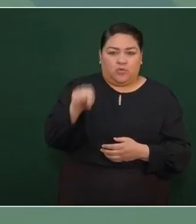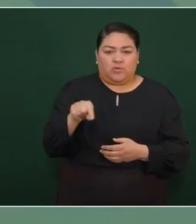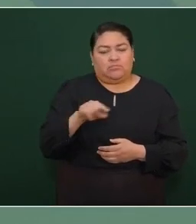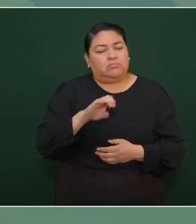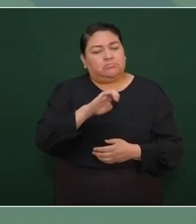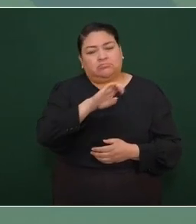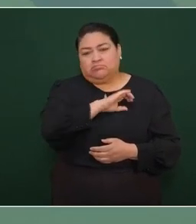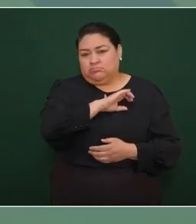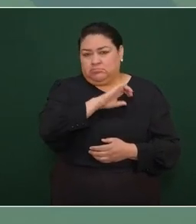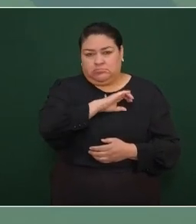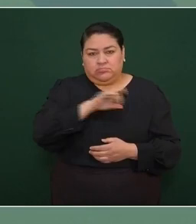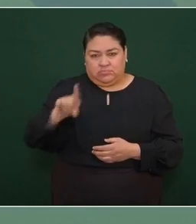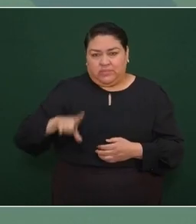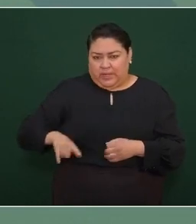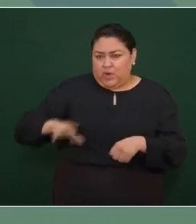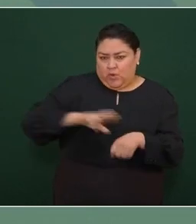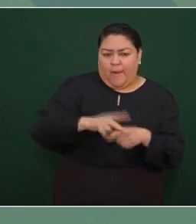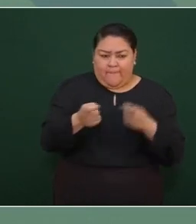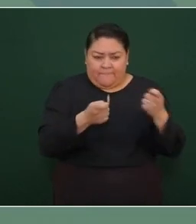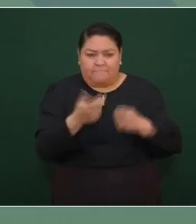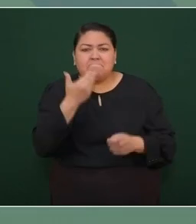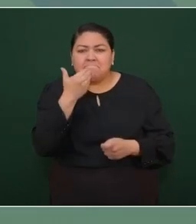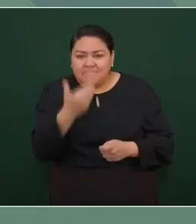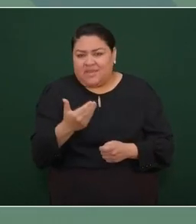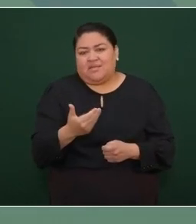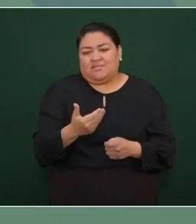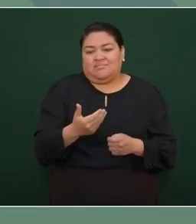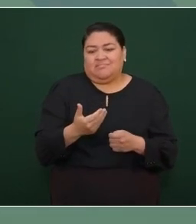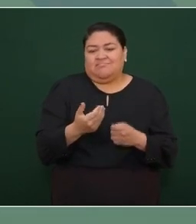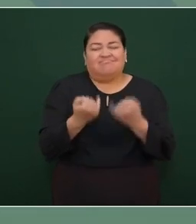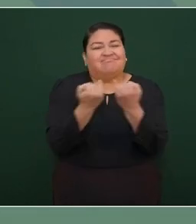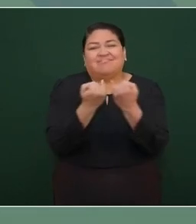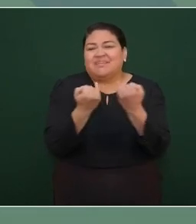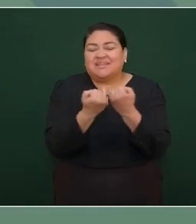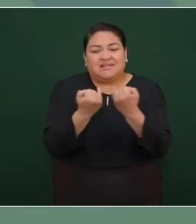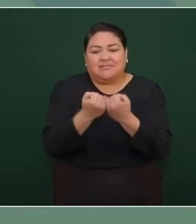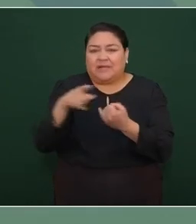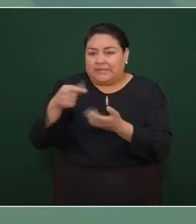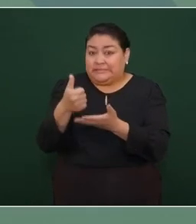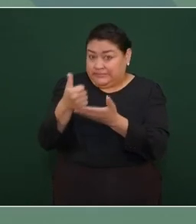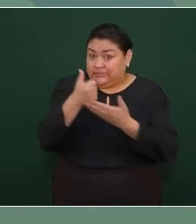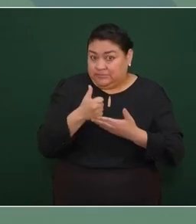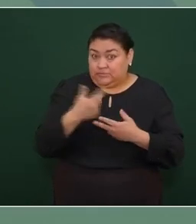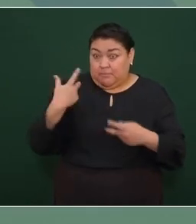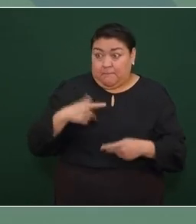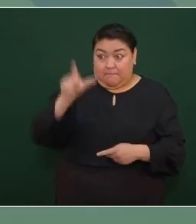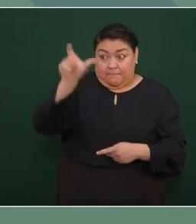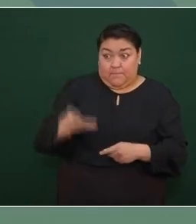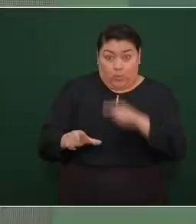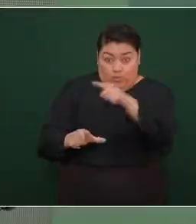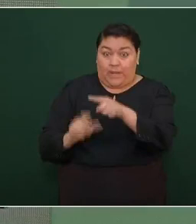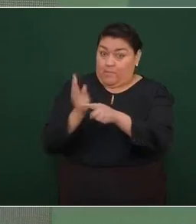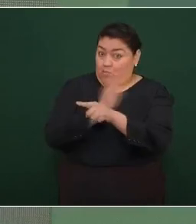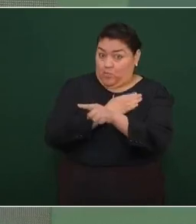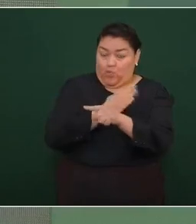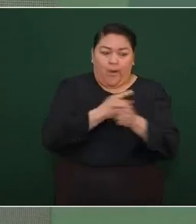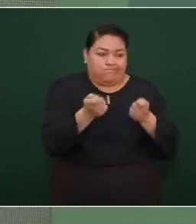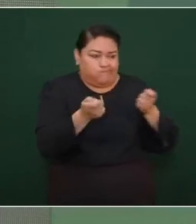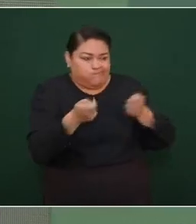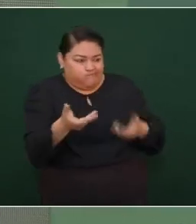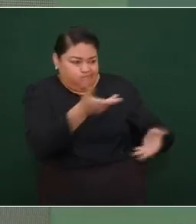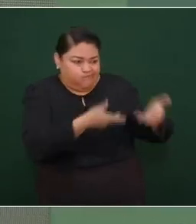un buen gobernador eso también nos ha ayudado mucho buenos gobernadores